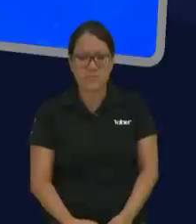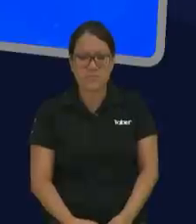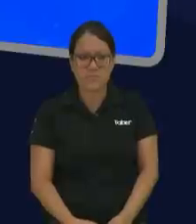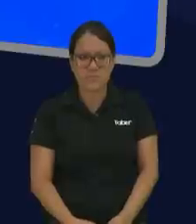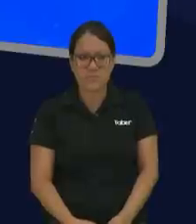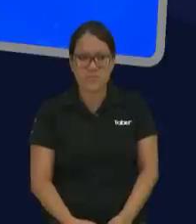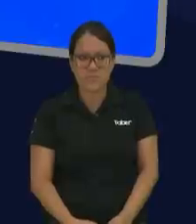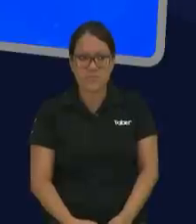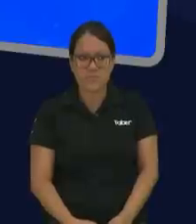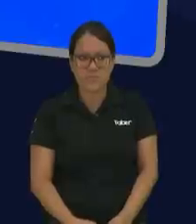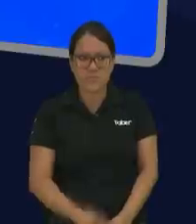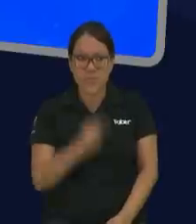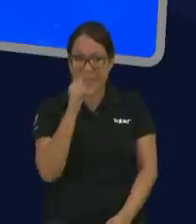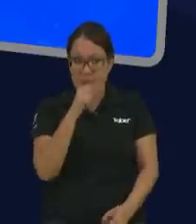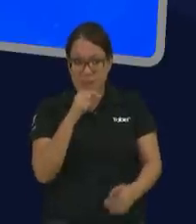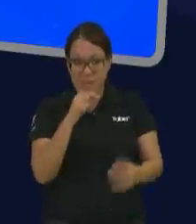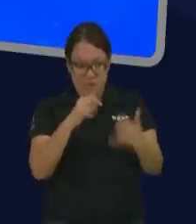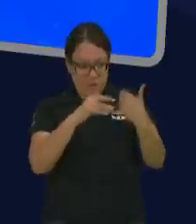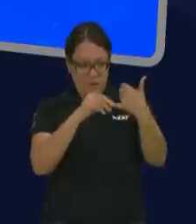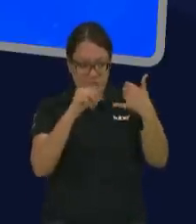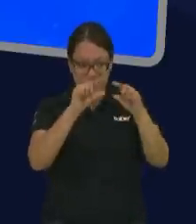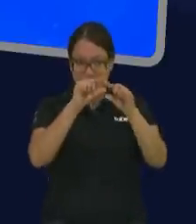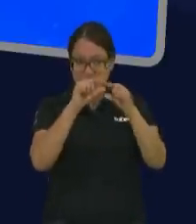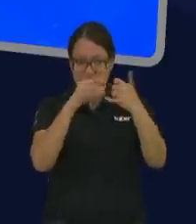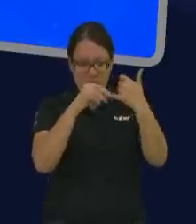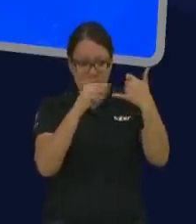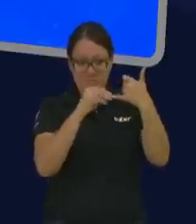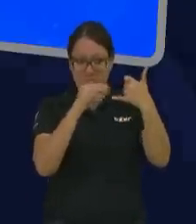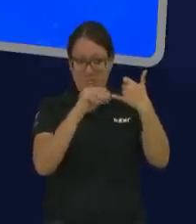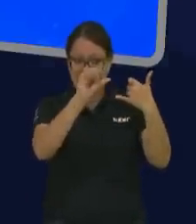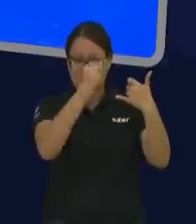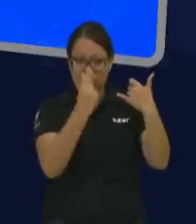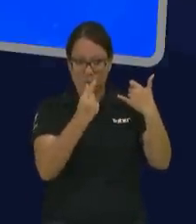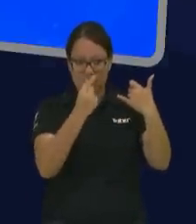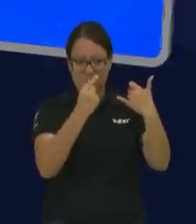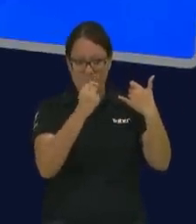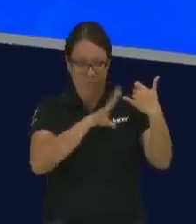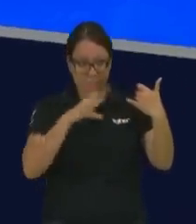entonces en el chat de la familia comienza la cobranza terrible